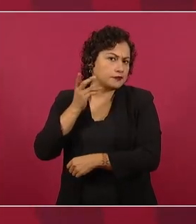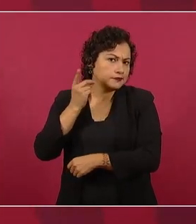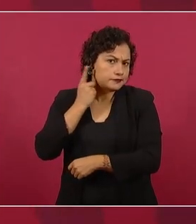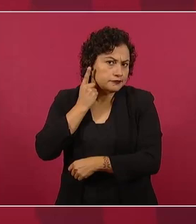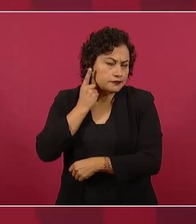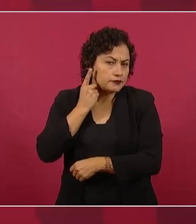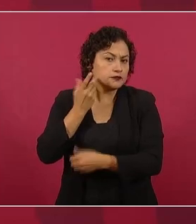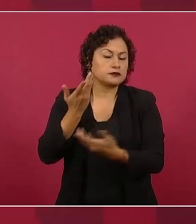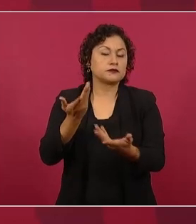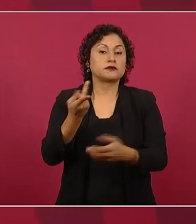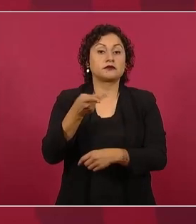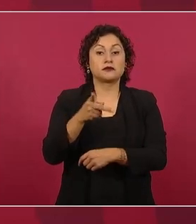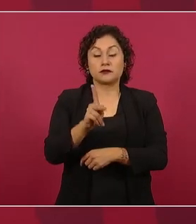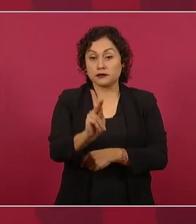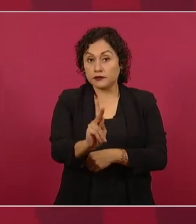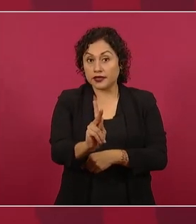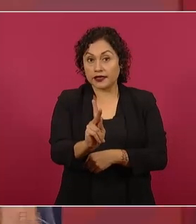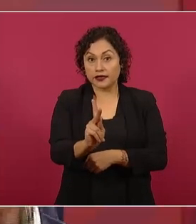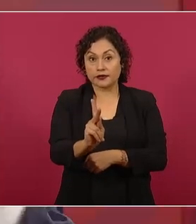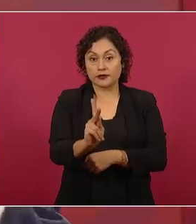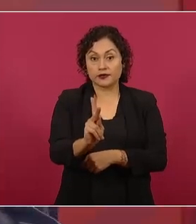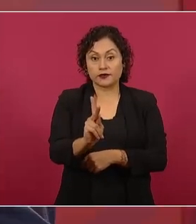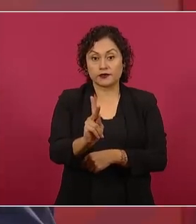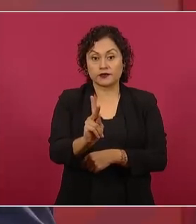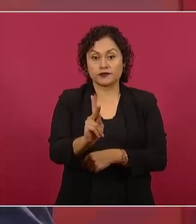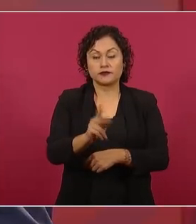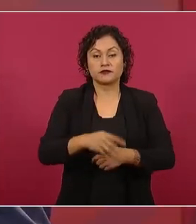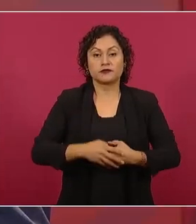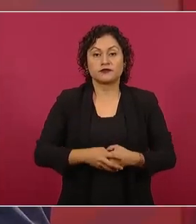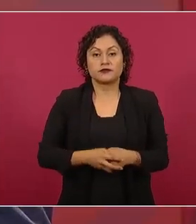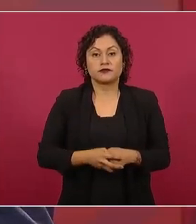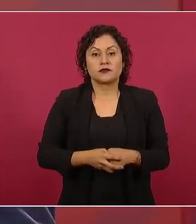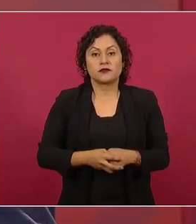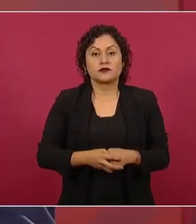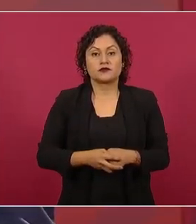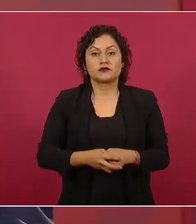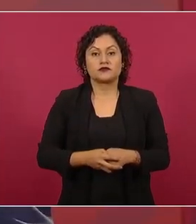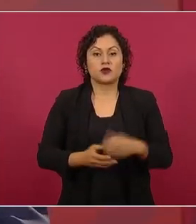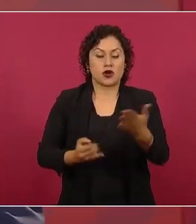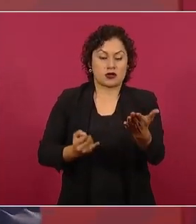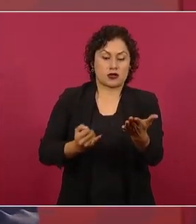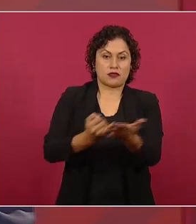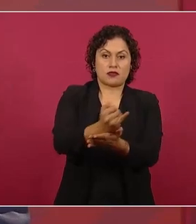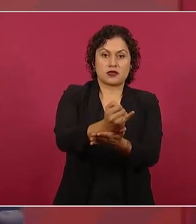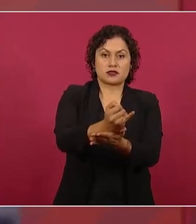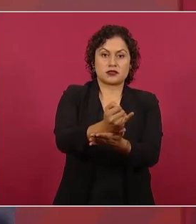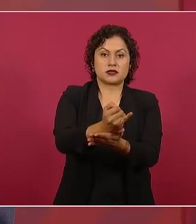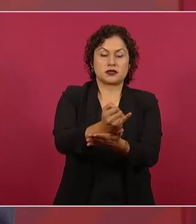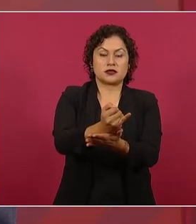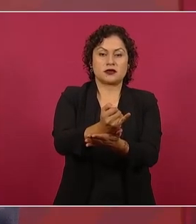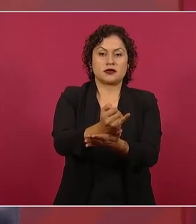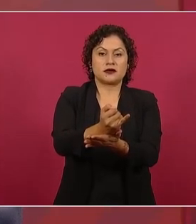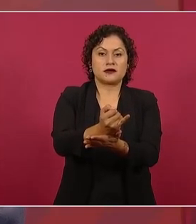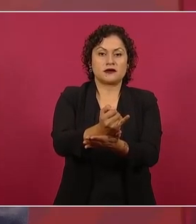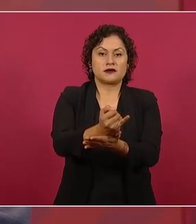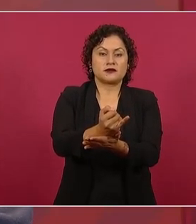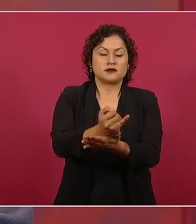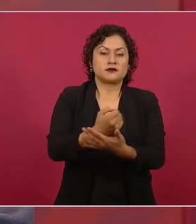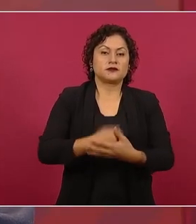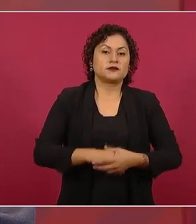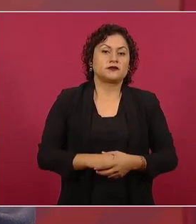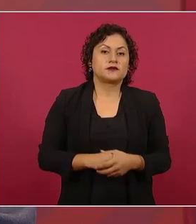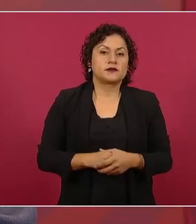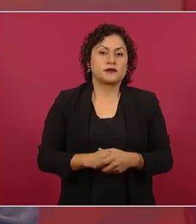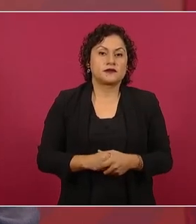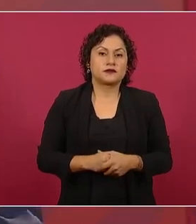a decidir sobre los